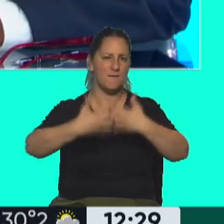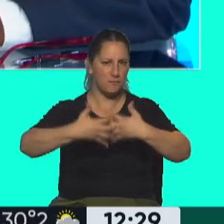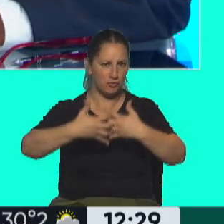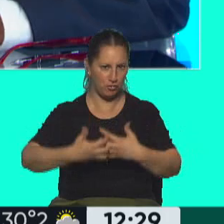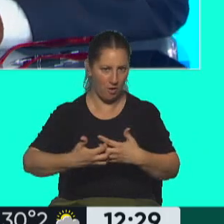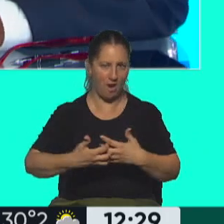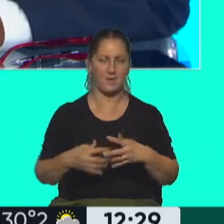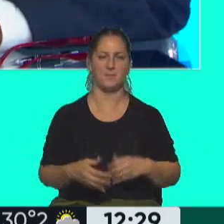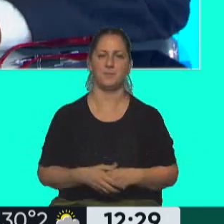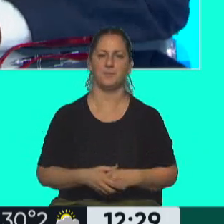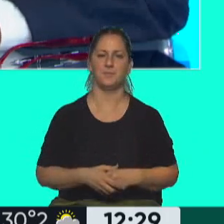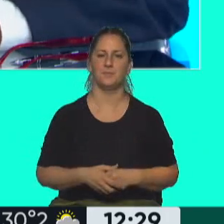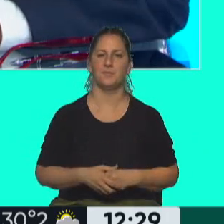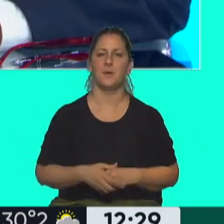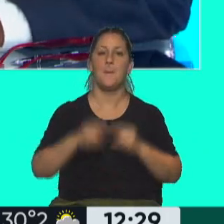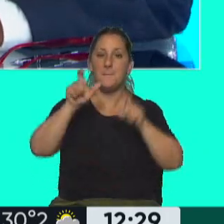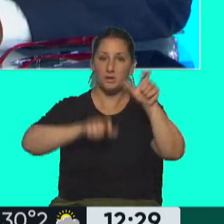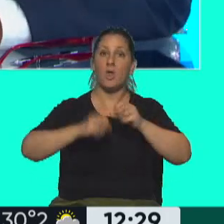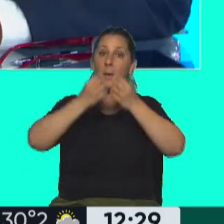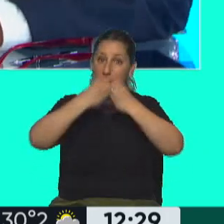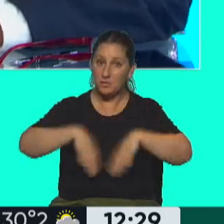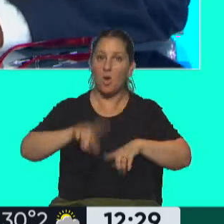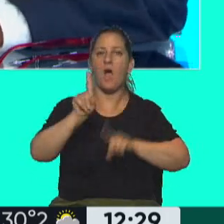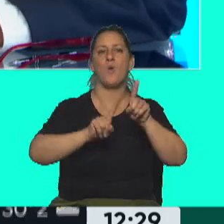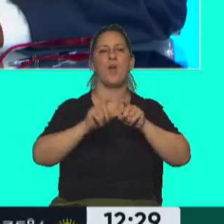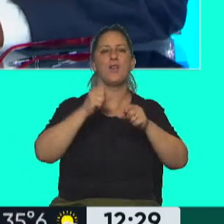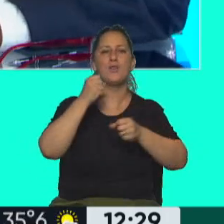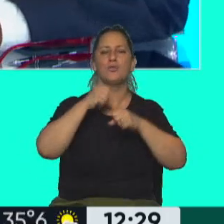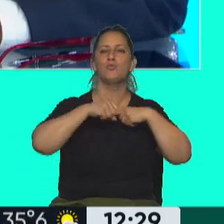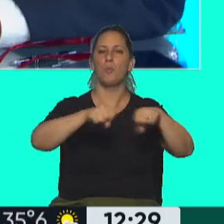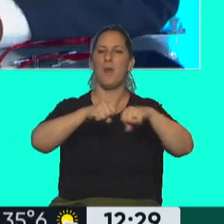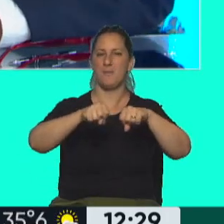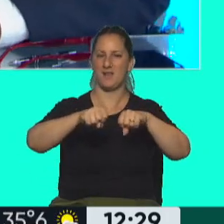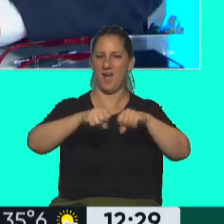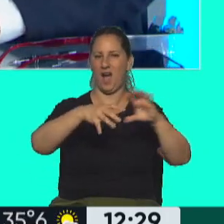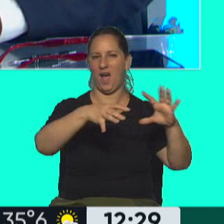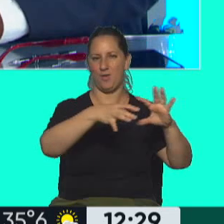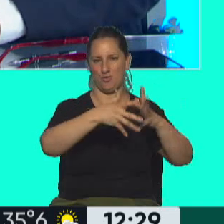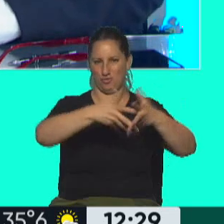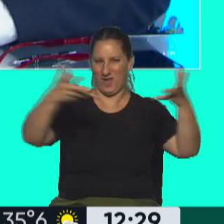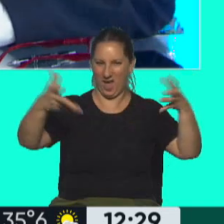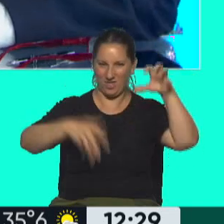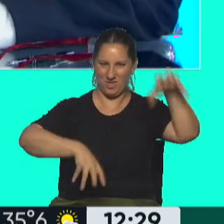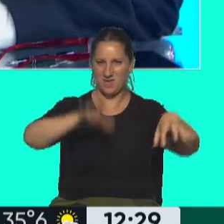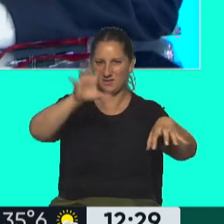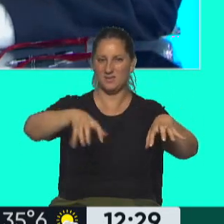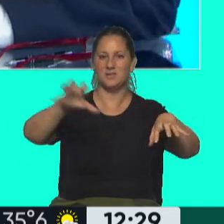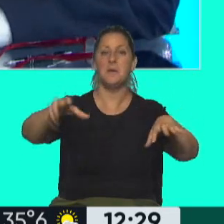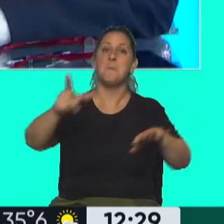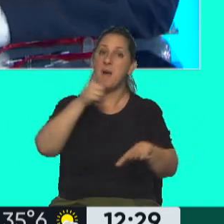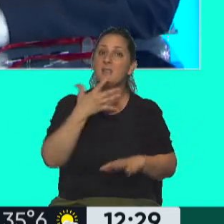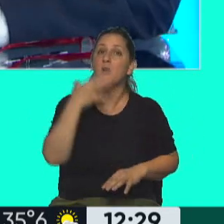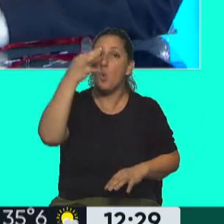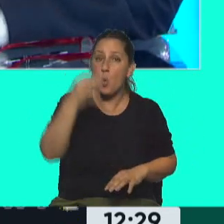que arrancaron ya lo están cumpliendo, que son algunas de las grandes cadenas de supermercados. Y en general pareciera que esto se está